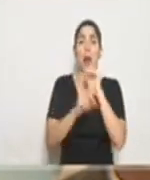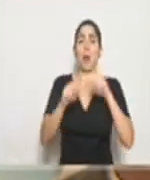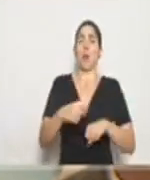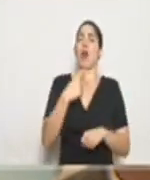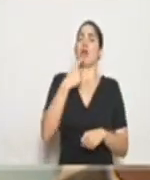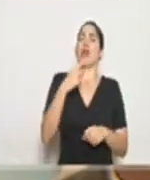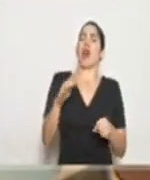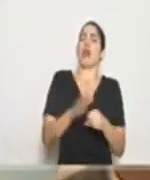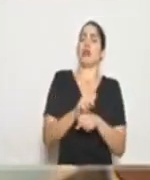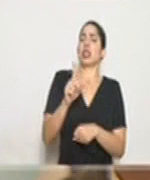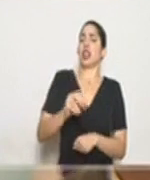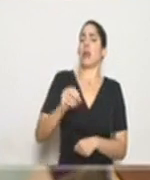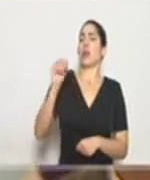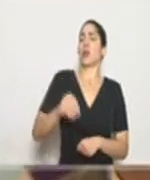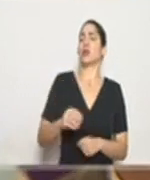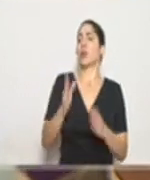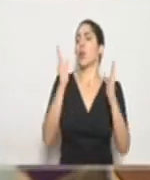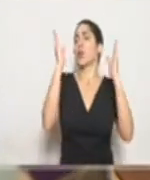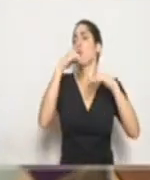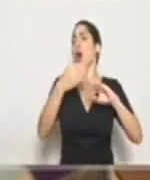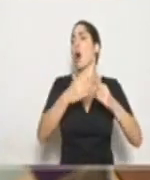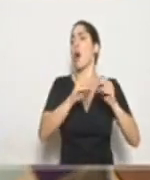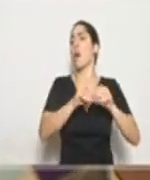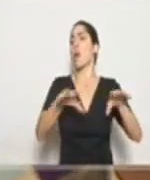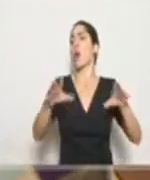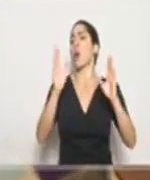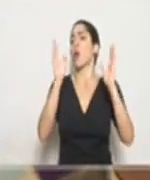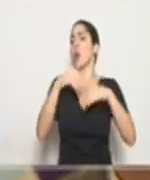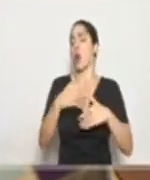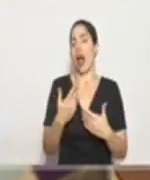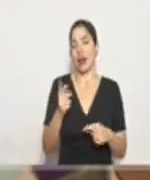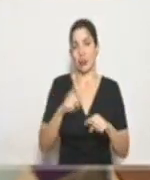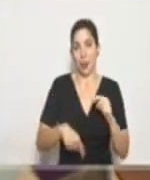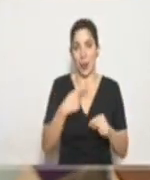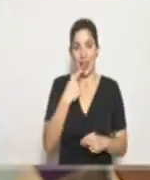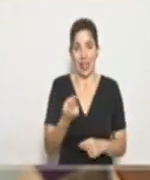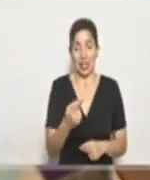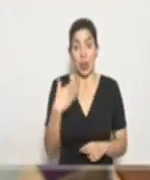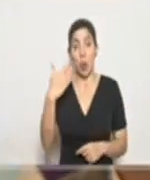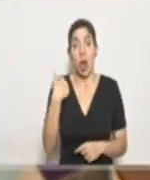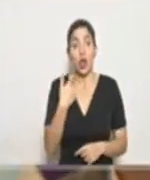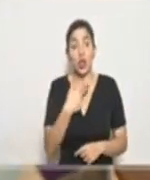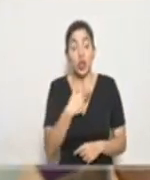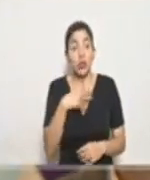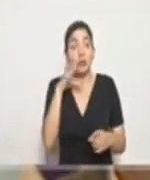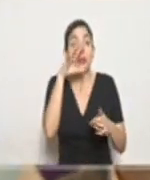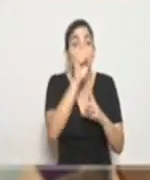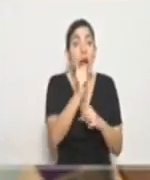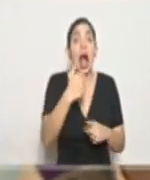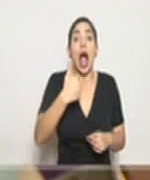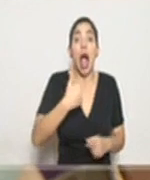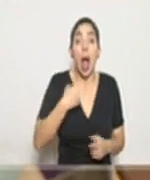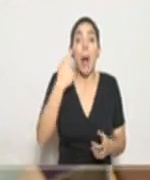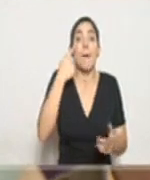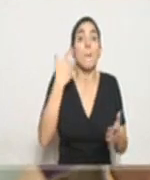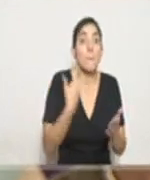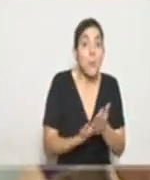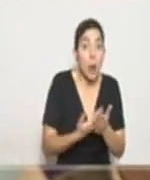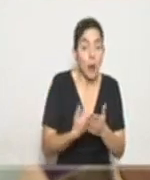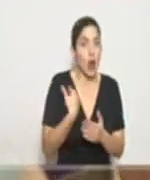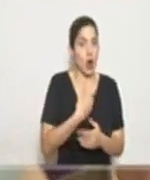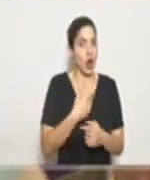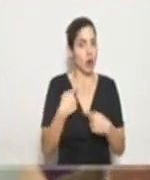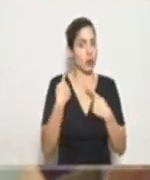absoluta, decir que no hay transmisión comunitaria del todo. En el momento que nosotros evidenciemos la misma, hemos hecho todos los esfuerzos para tratar